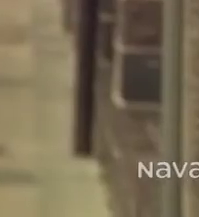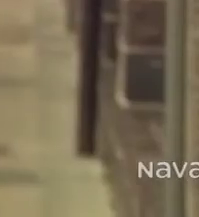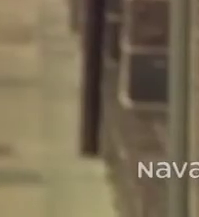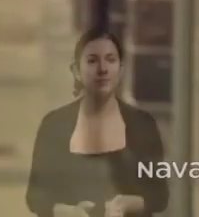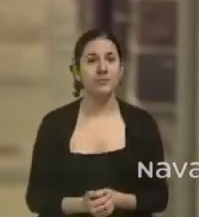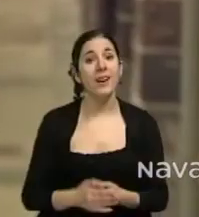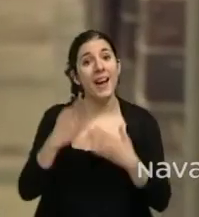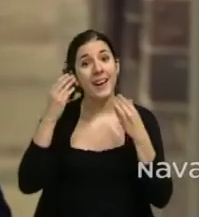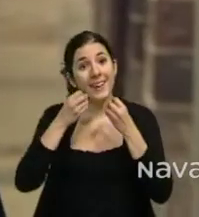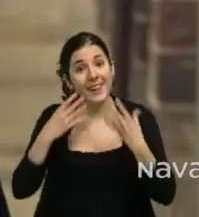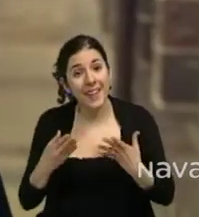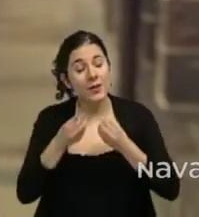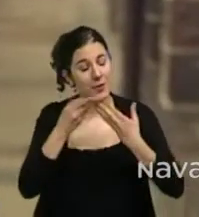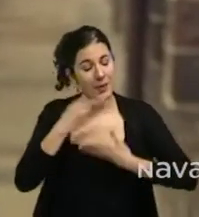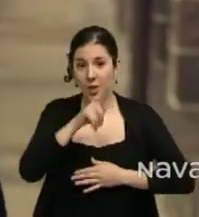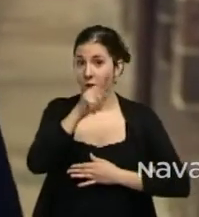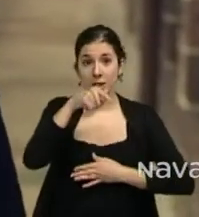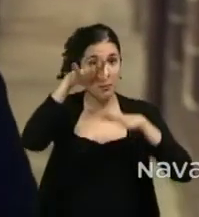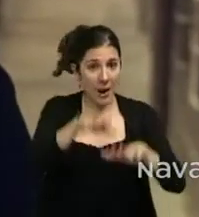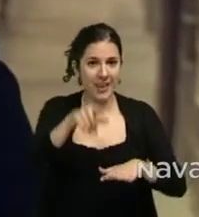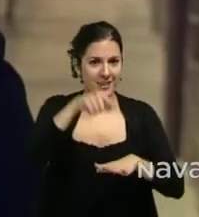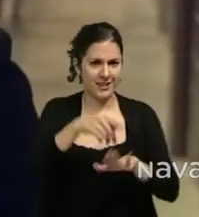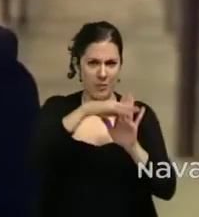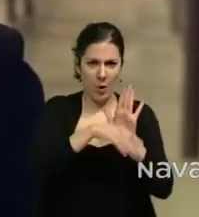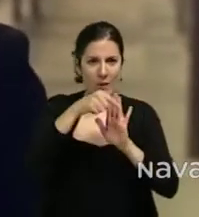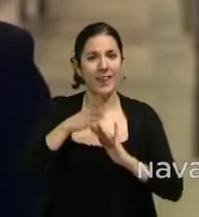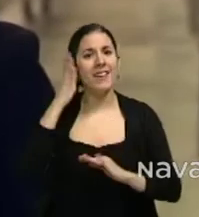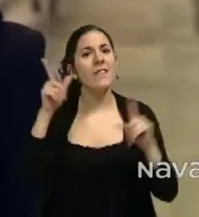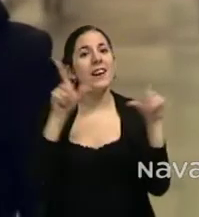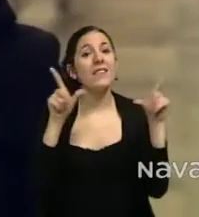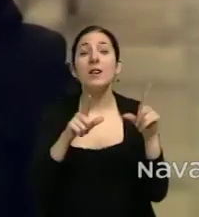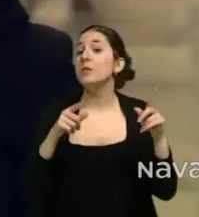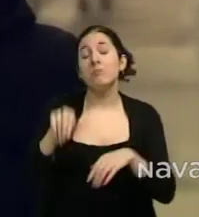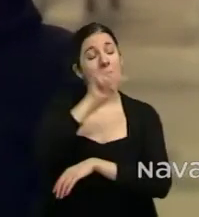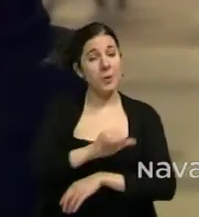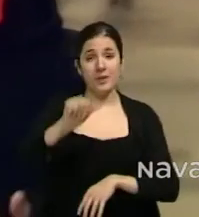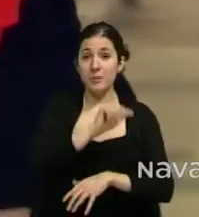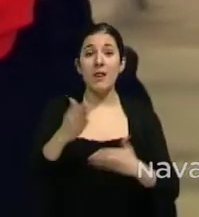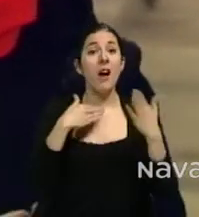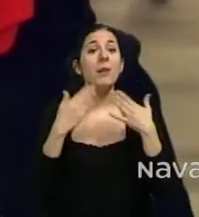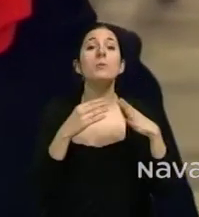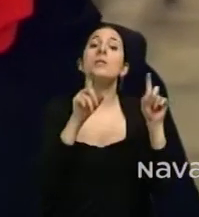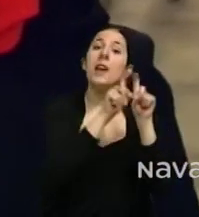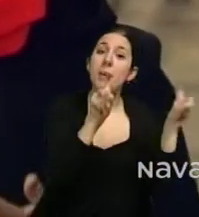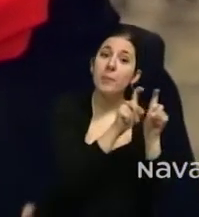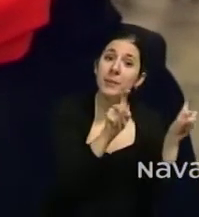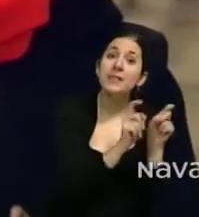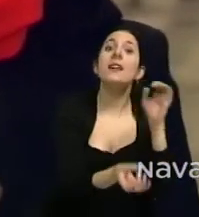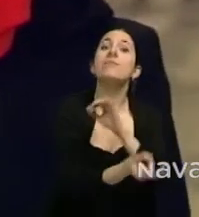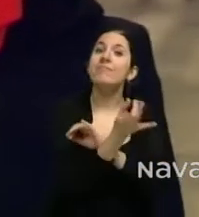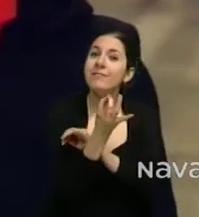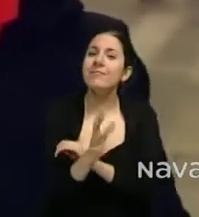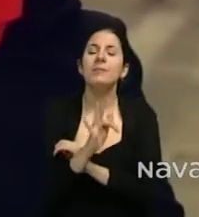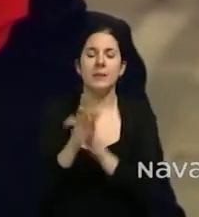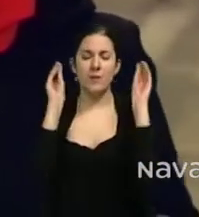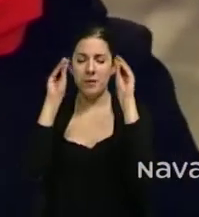¿Qué tal? ¿Cómo estás? Bienvenido a No te pares. Ya sabes, tu espacio aquí en Navarra Televisión en el que cada semana hablamos de empresas, hablamos de emprendimiento,